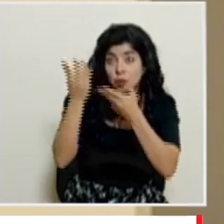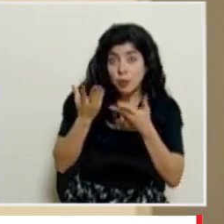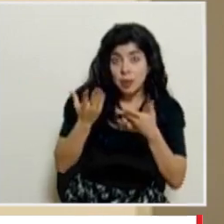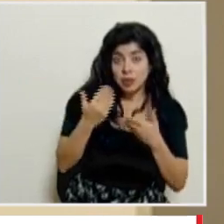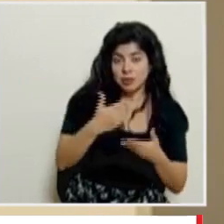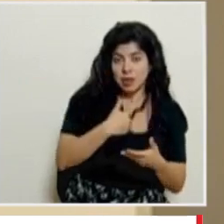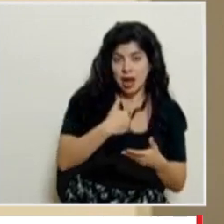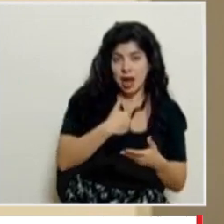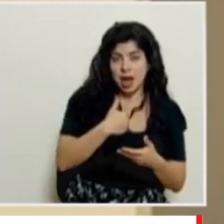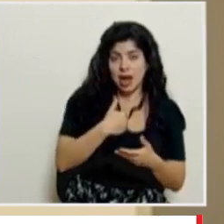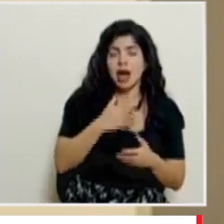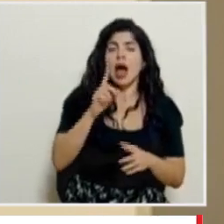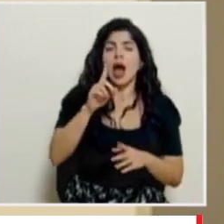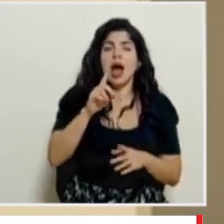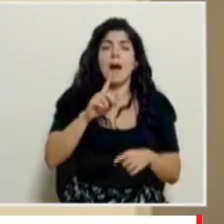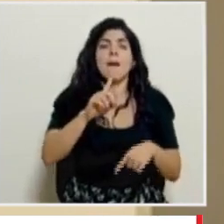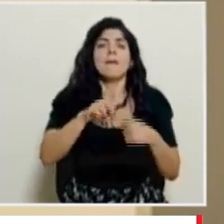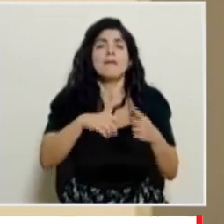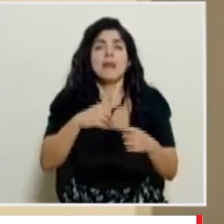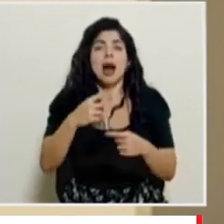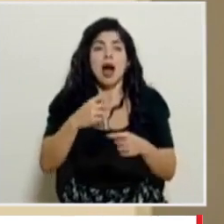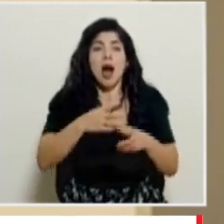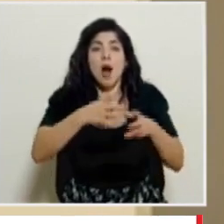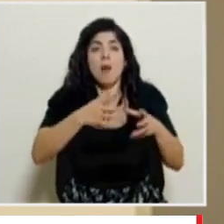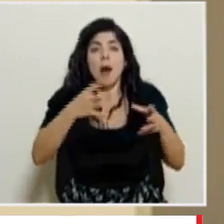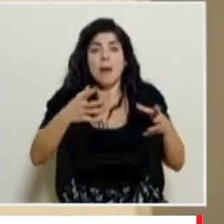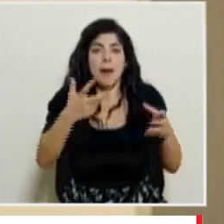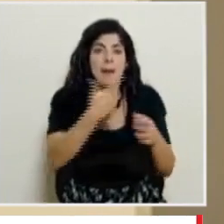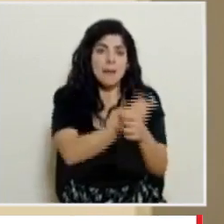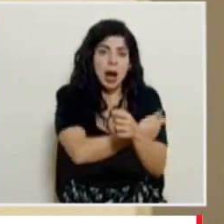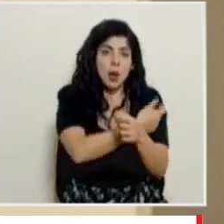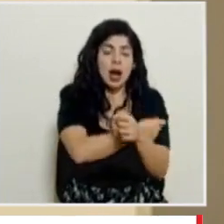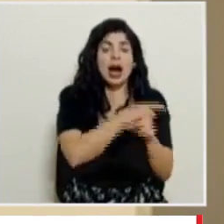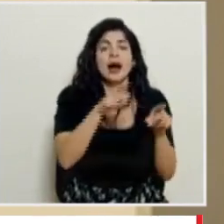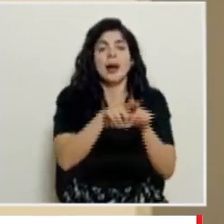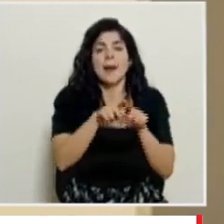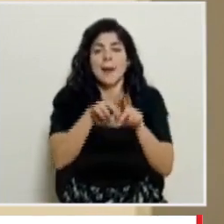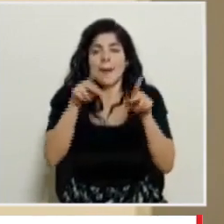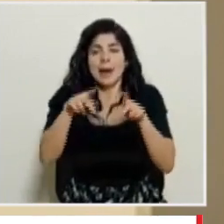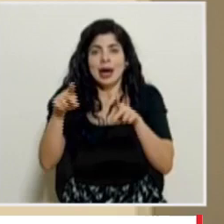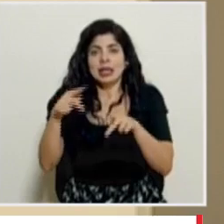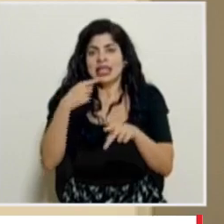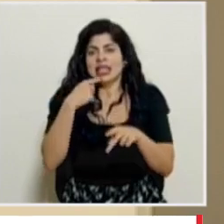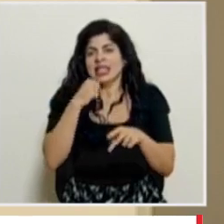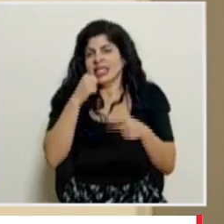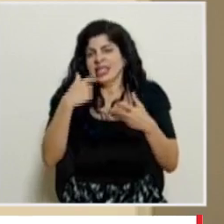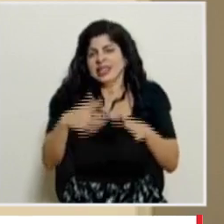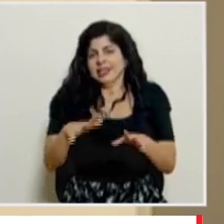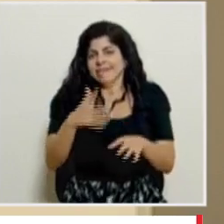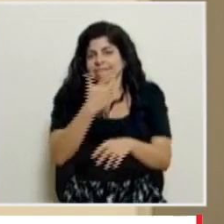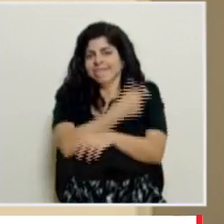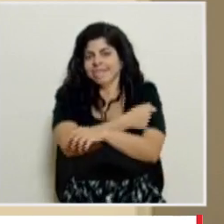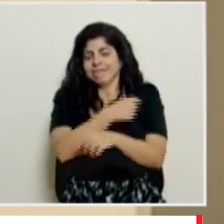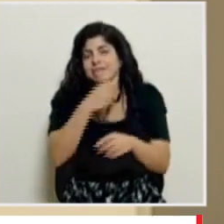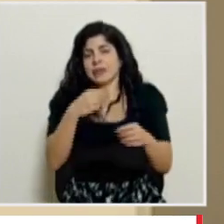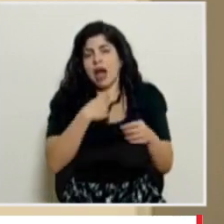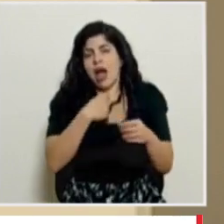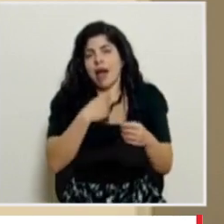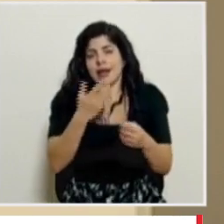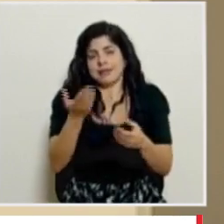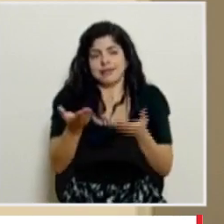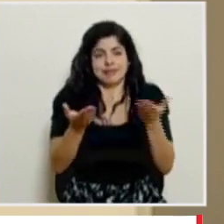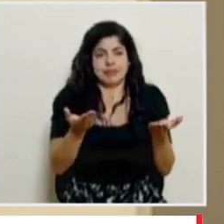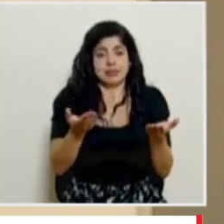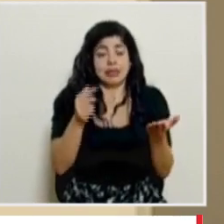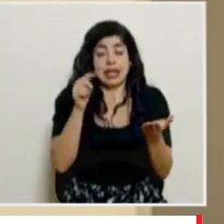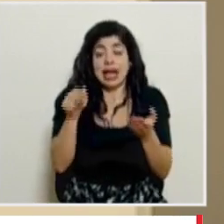y van aumentando cada día las personas que se vacunan y también personas que dicen no querer vacunarse en esos momentos cada uno de estos